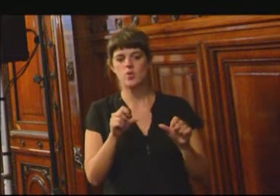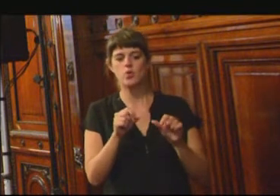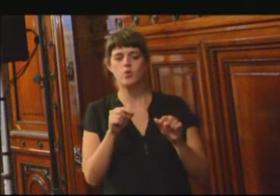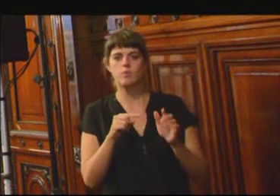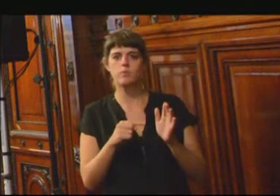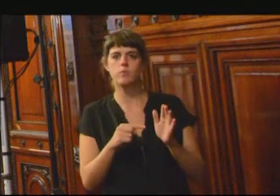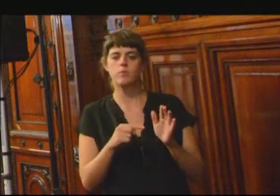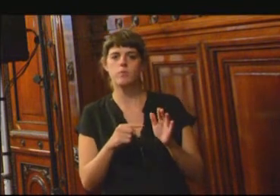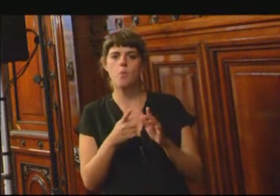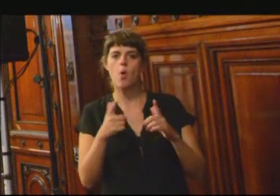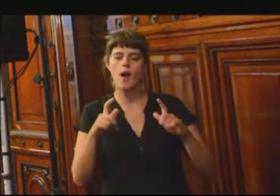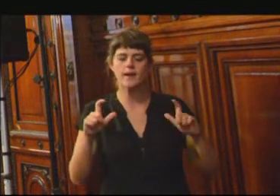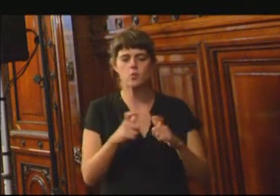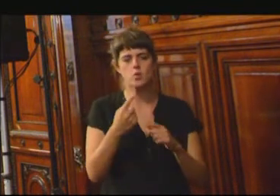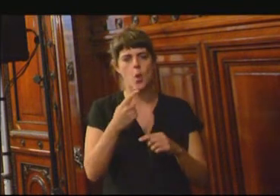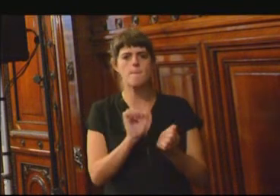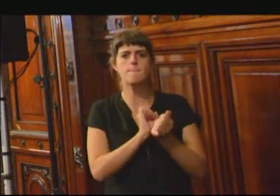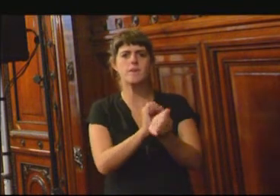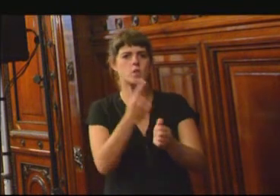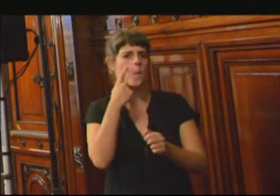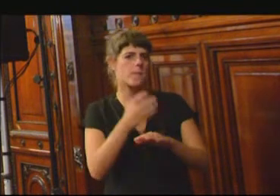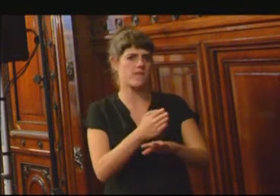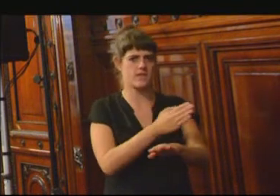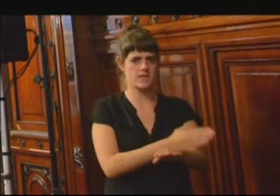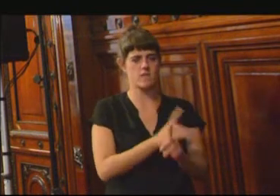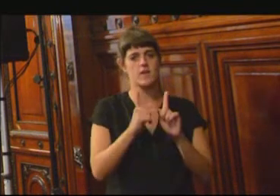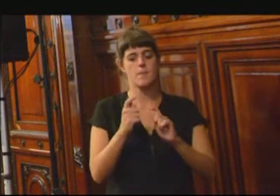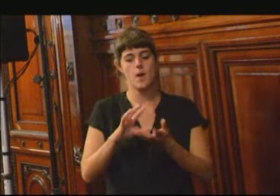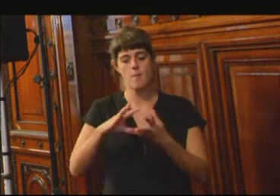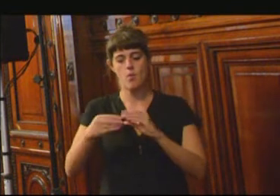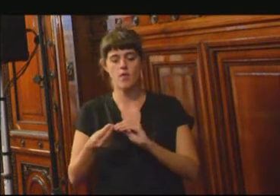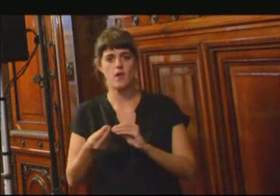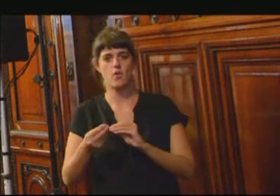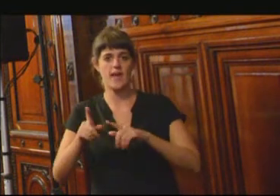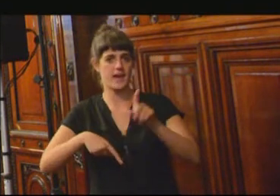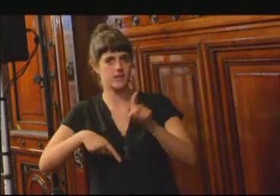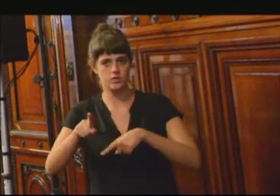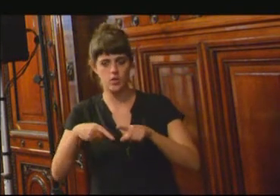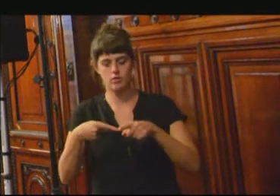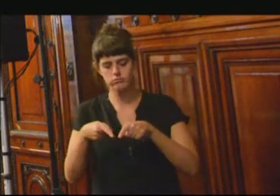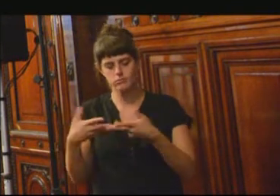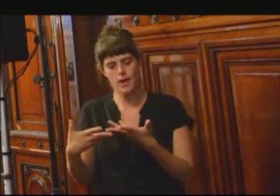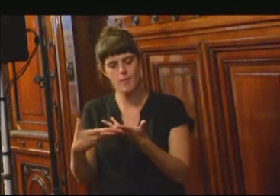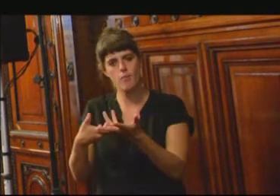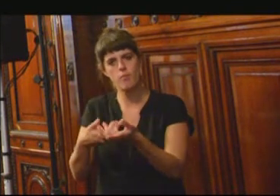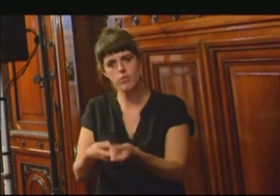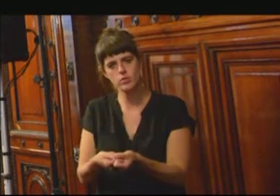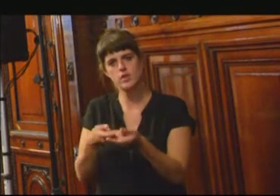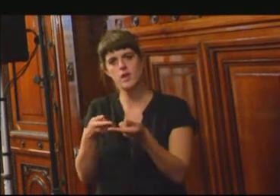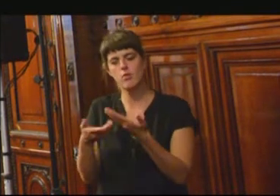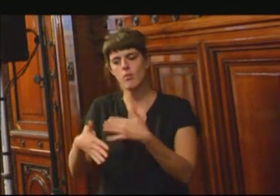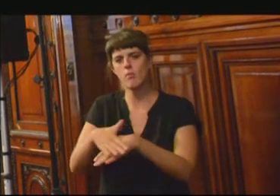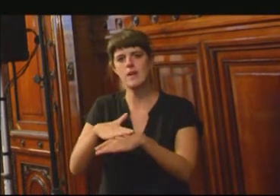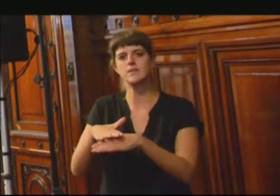de la prisión preventiva. Y de un modelo de gestión apoyado en un modelo de organización